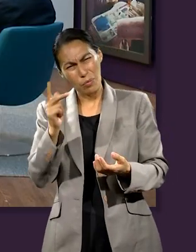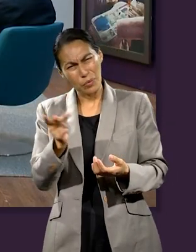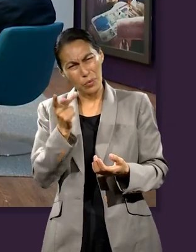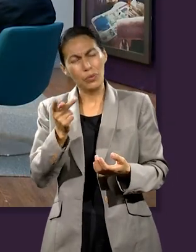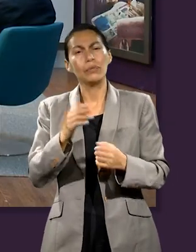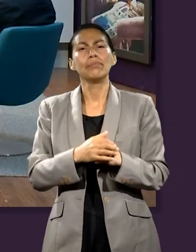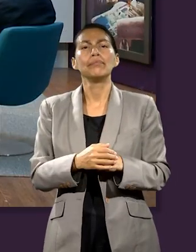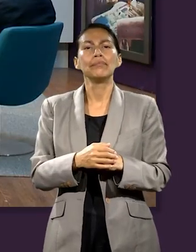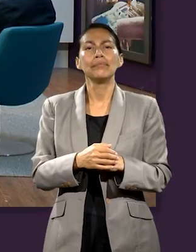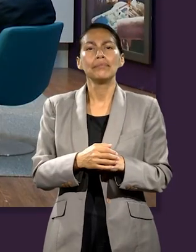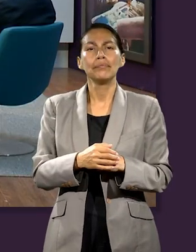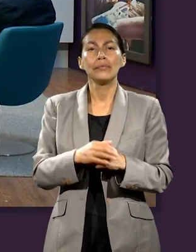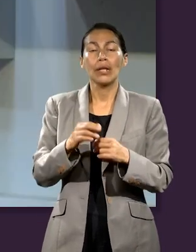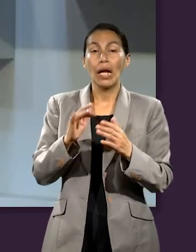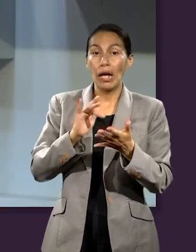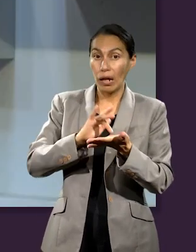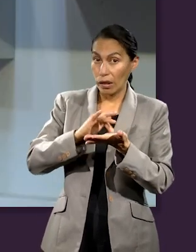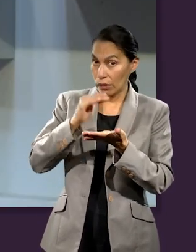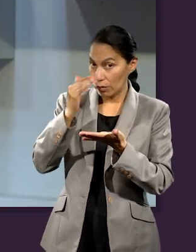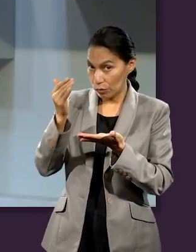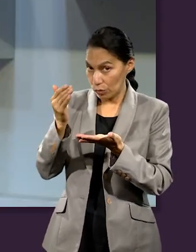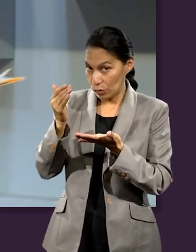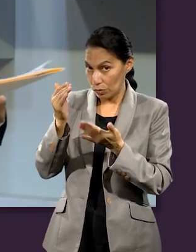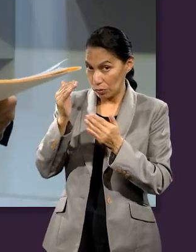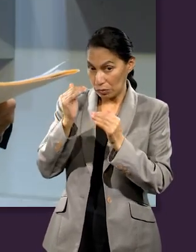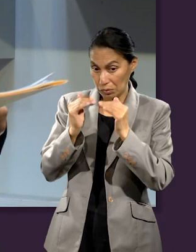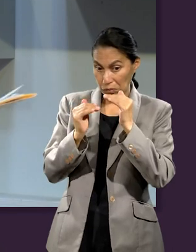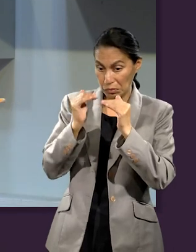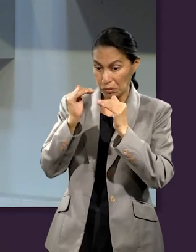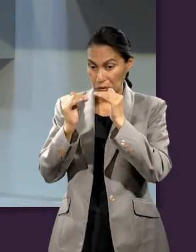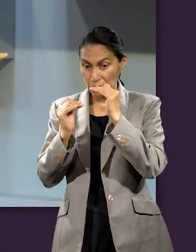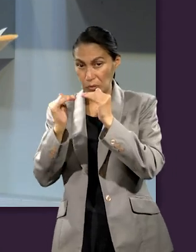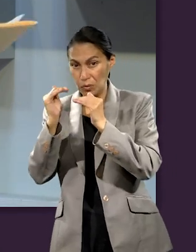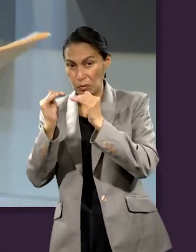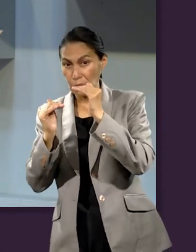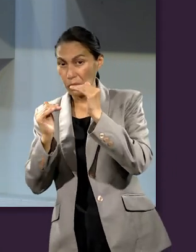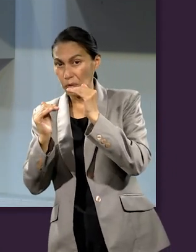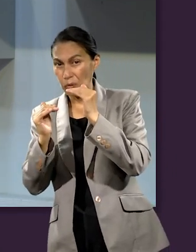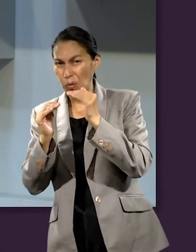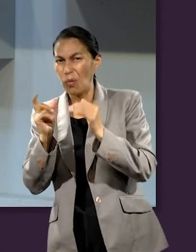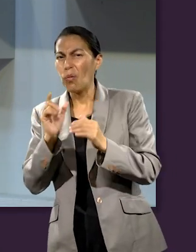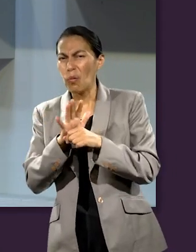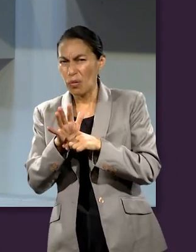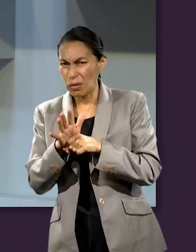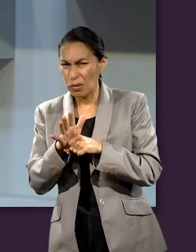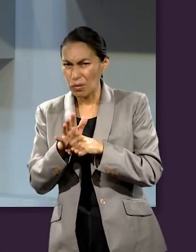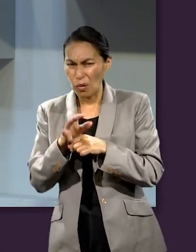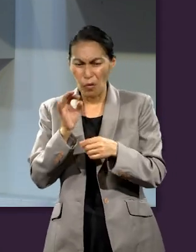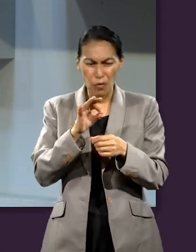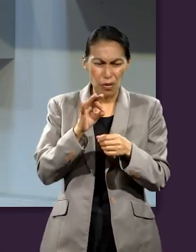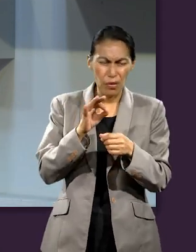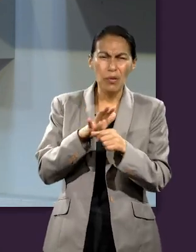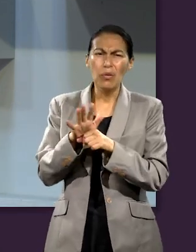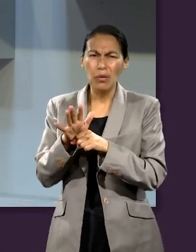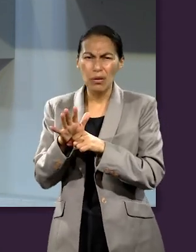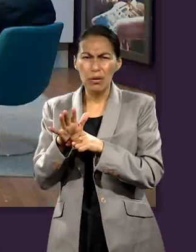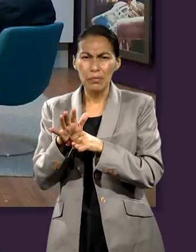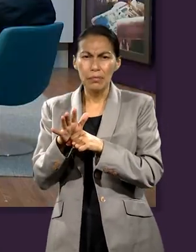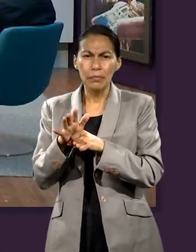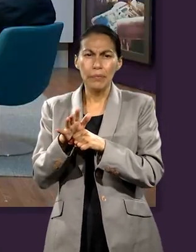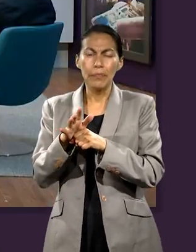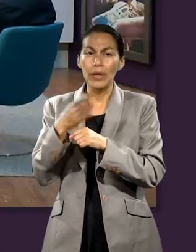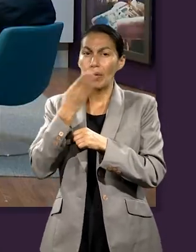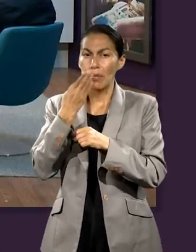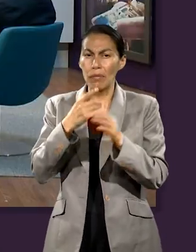nivel de gratitud es posible que termine el nivel de la ofrenda. Pero, ¿qué dice la Biblia acerca de la proporción correcta para